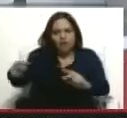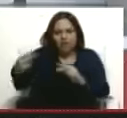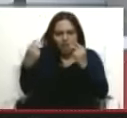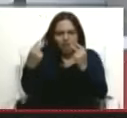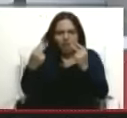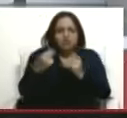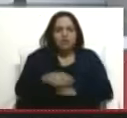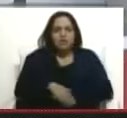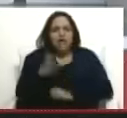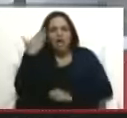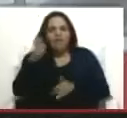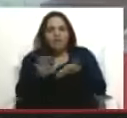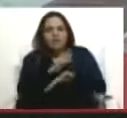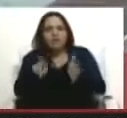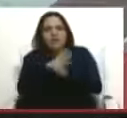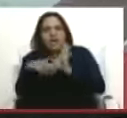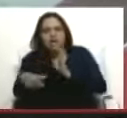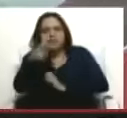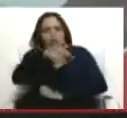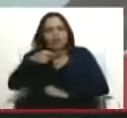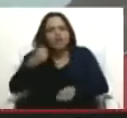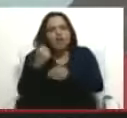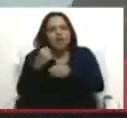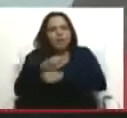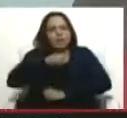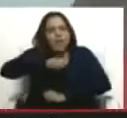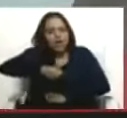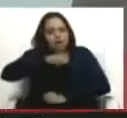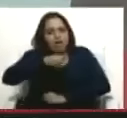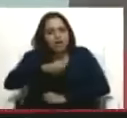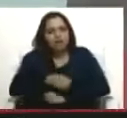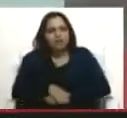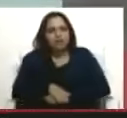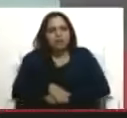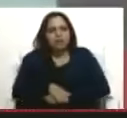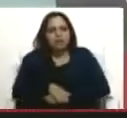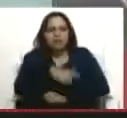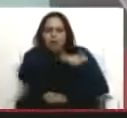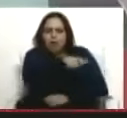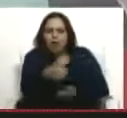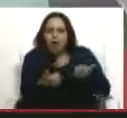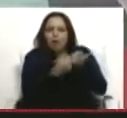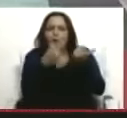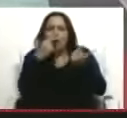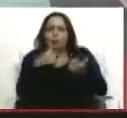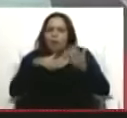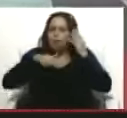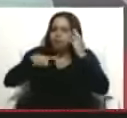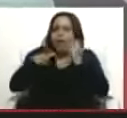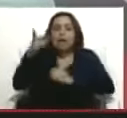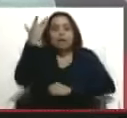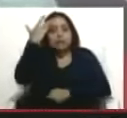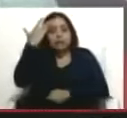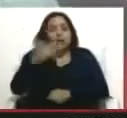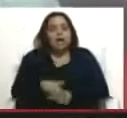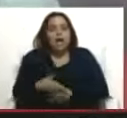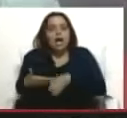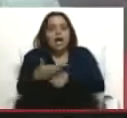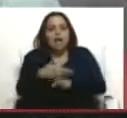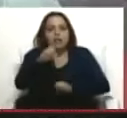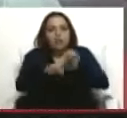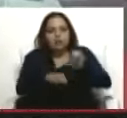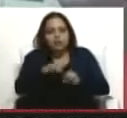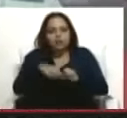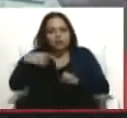saben de derecho, los periodistas, el público en general, los seguidores de Cancerbero sepan, porque, repito, la audiencia preliminar será